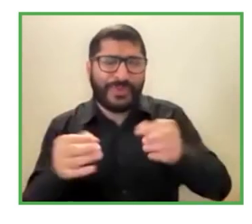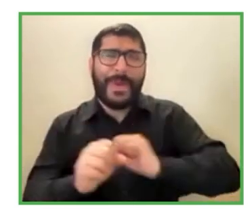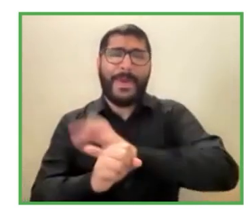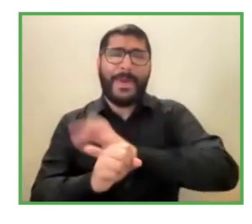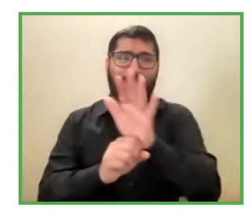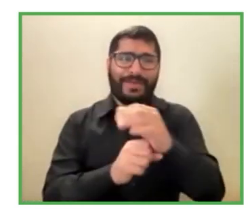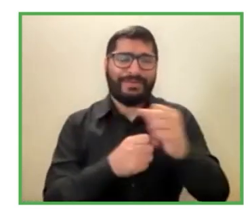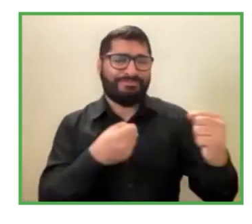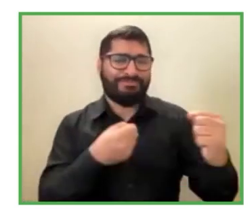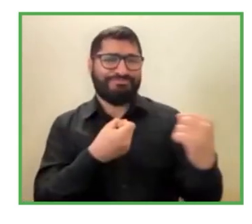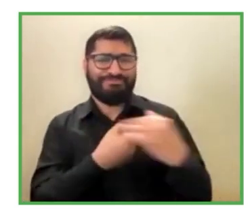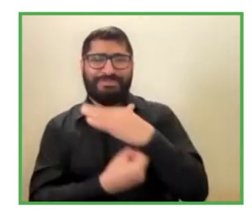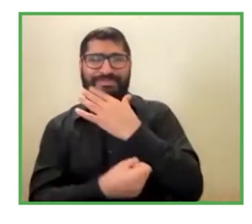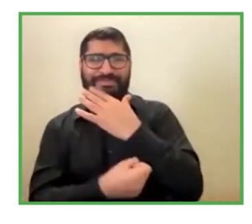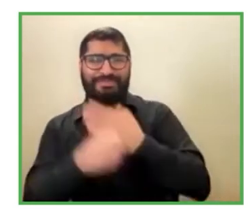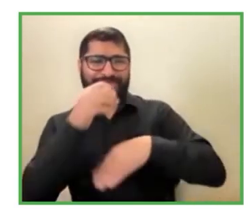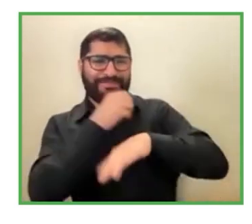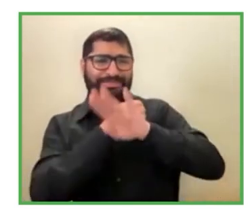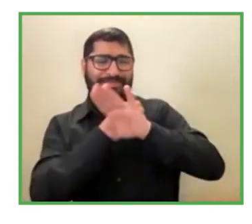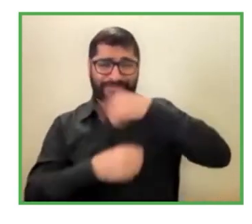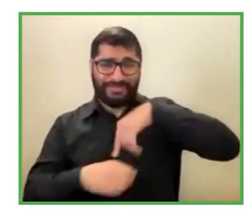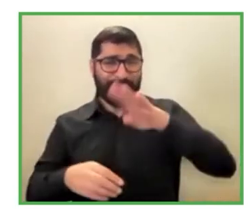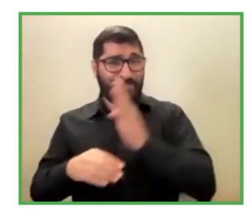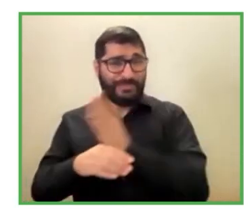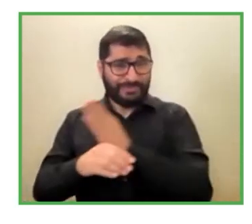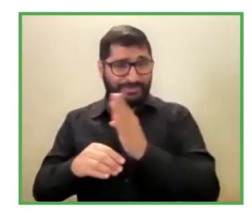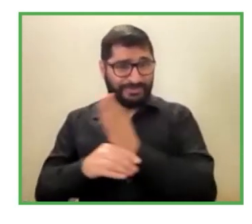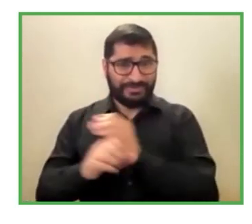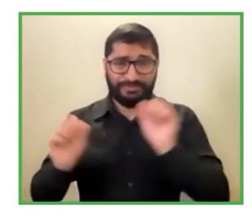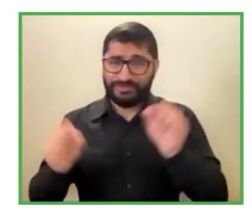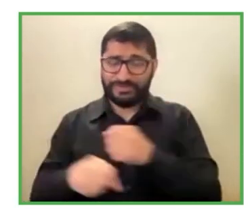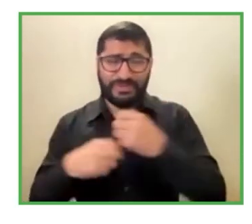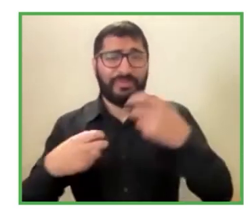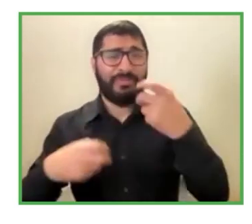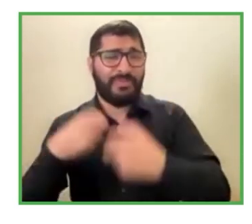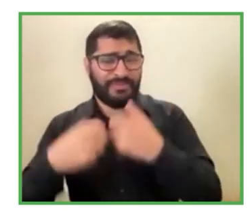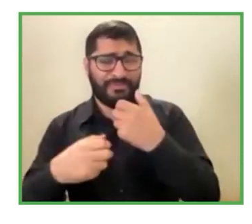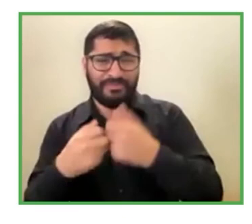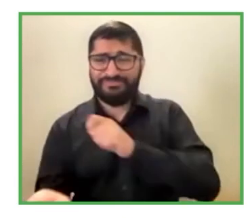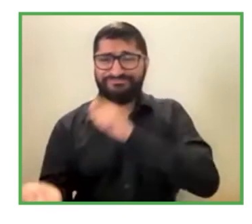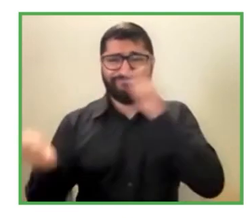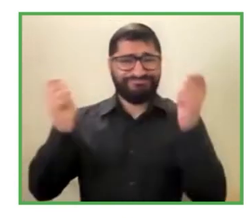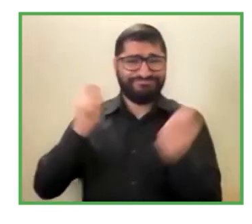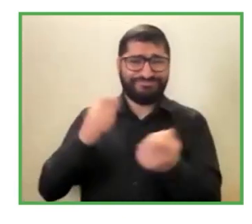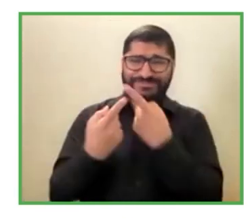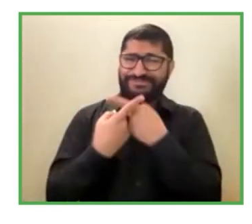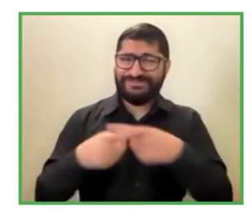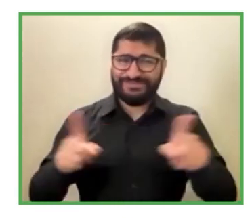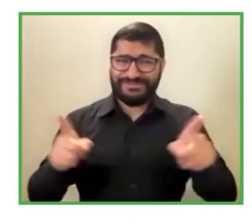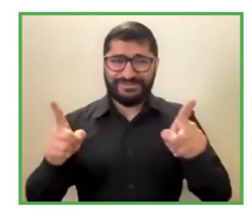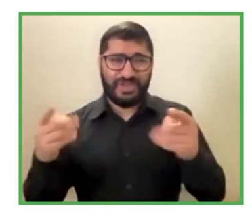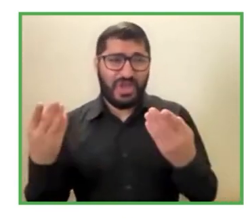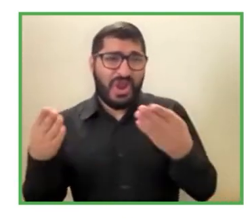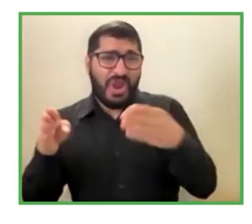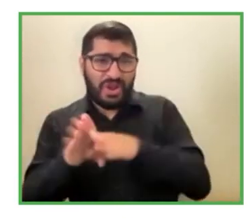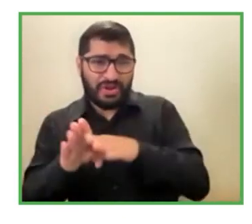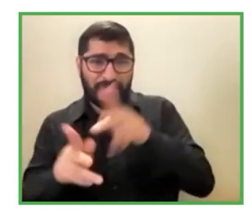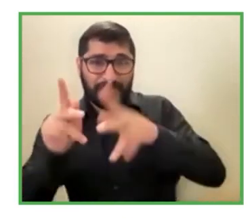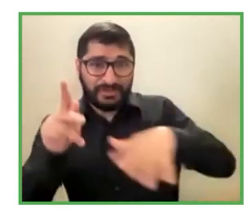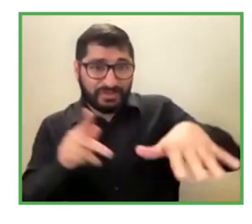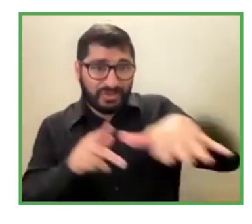tuvo diferentes problemas, tuvo que cerrar y esas personas tuvieron que salir. Tuvimos que